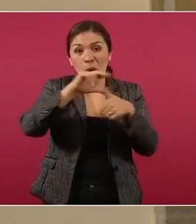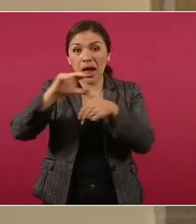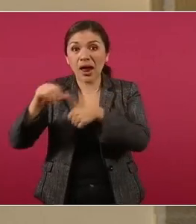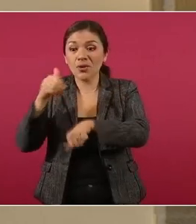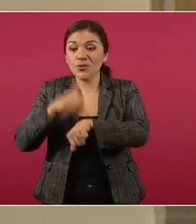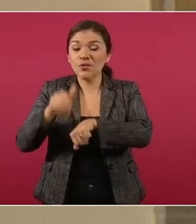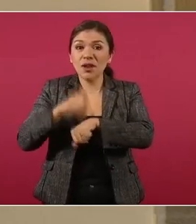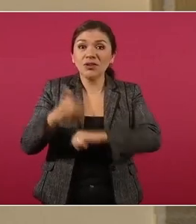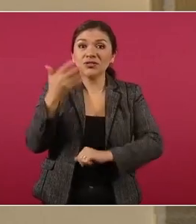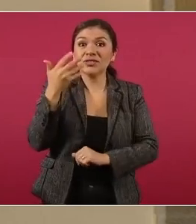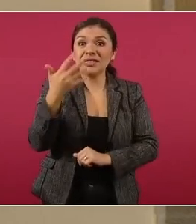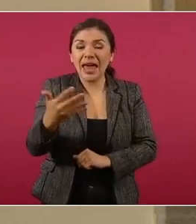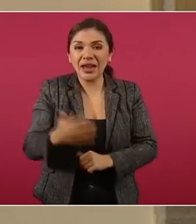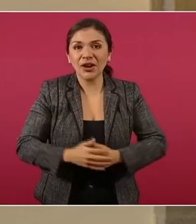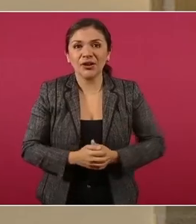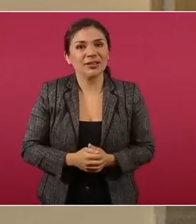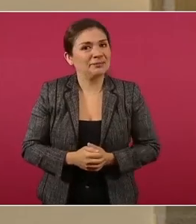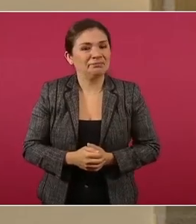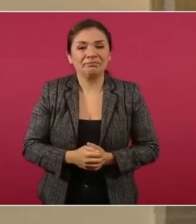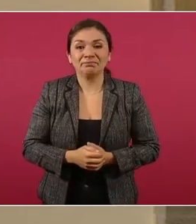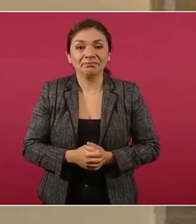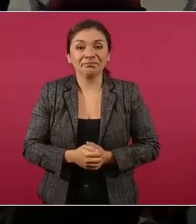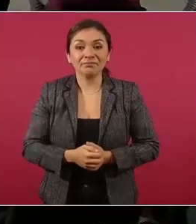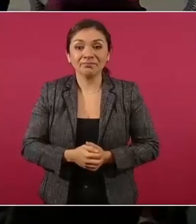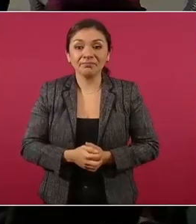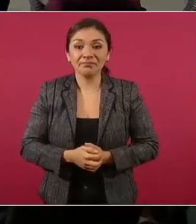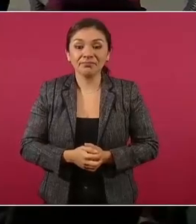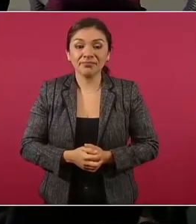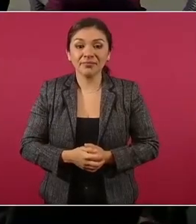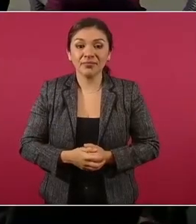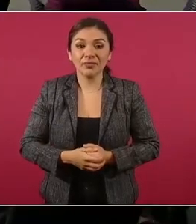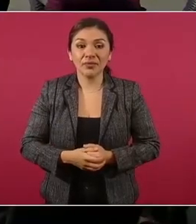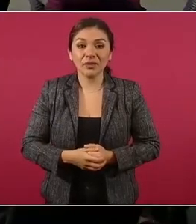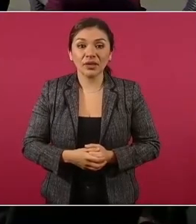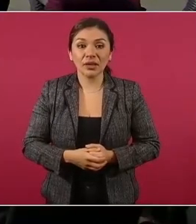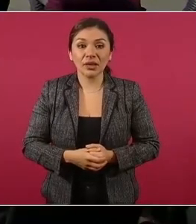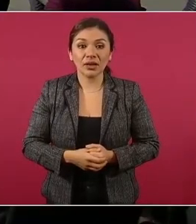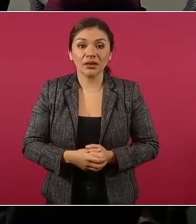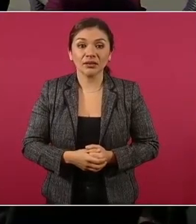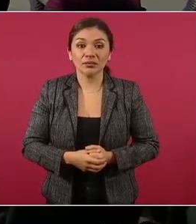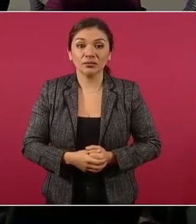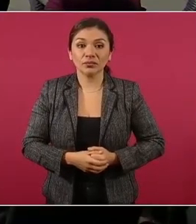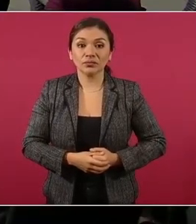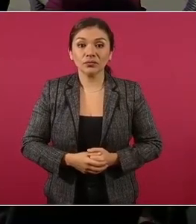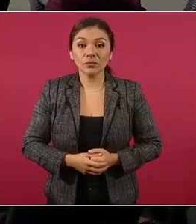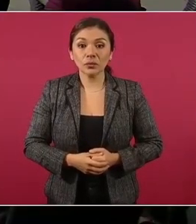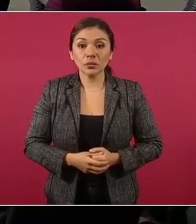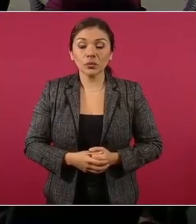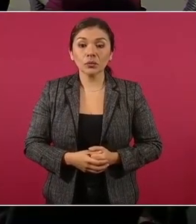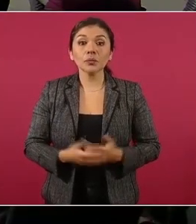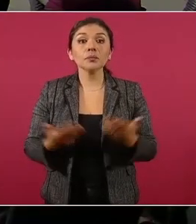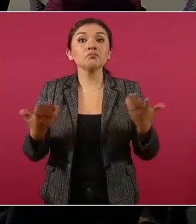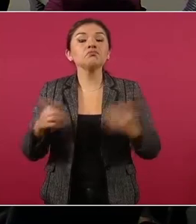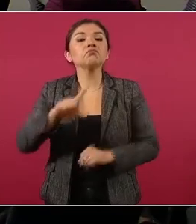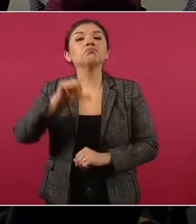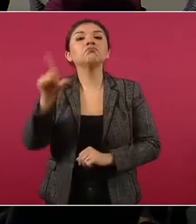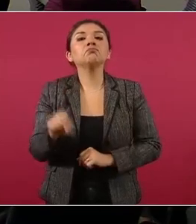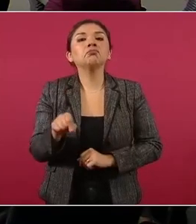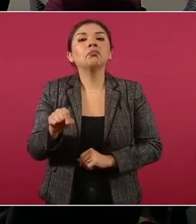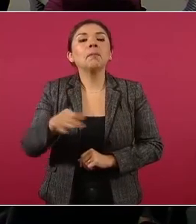resulta que gana